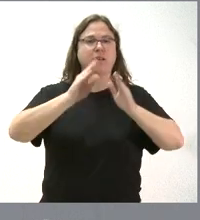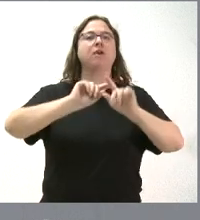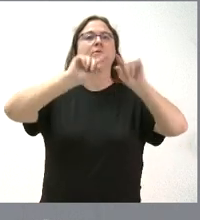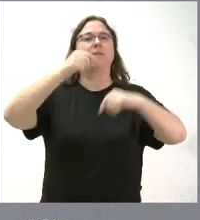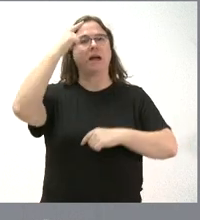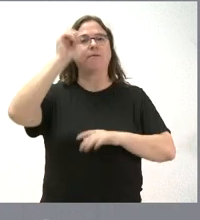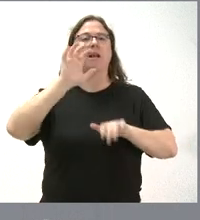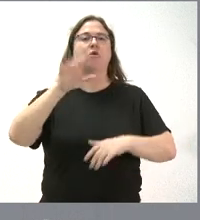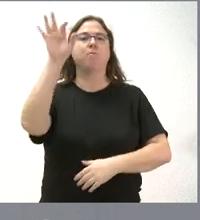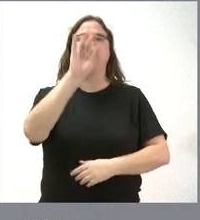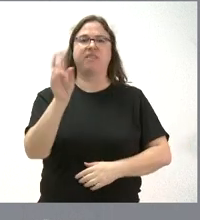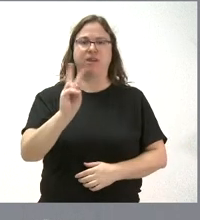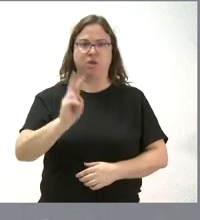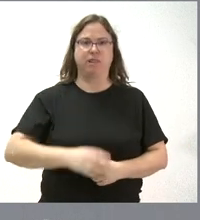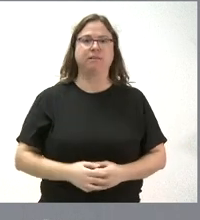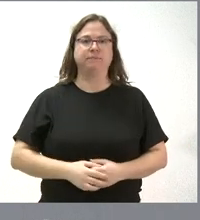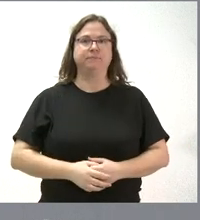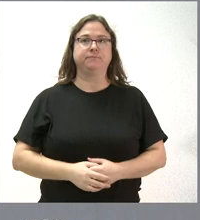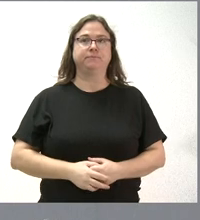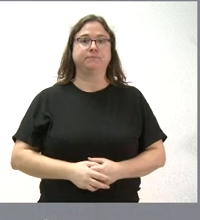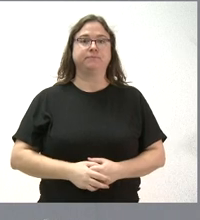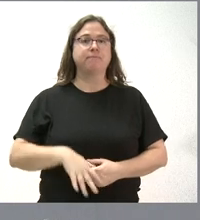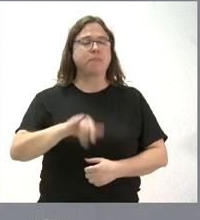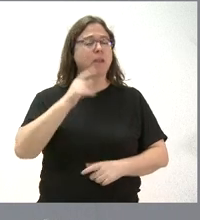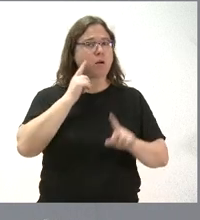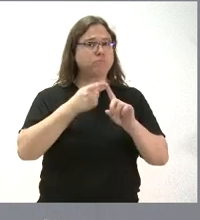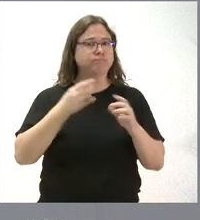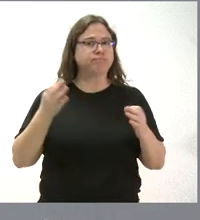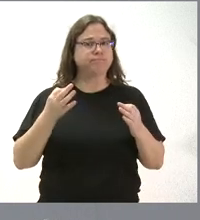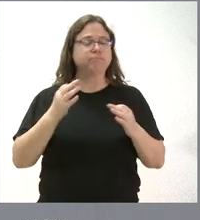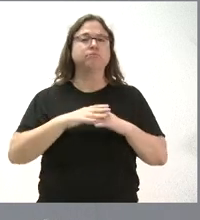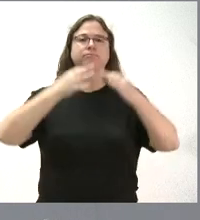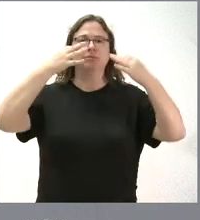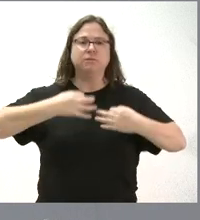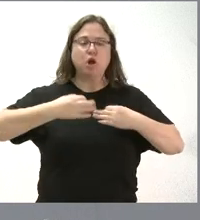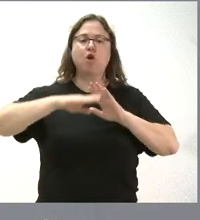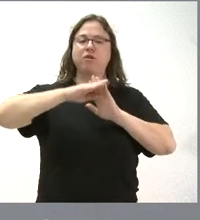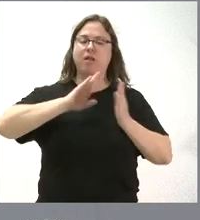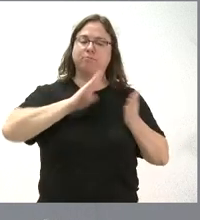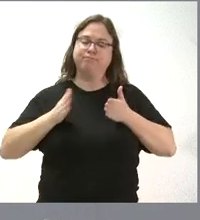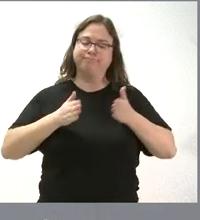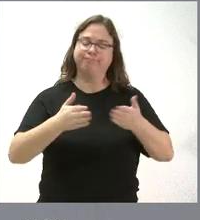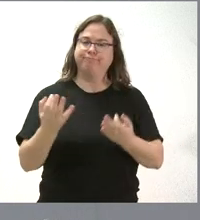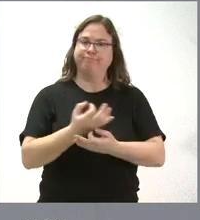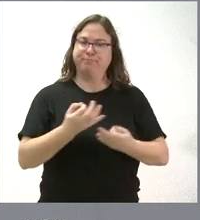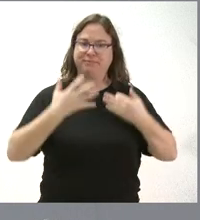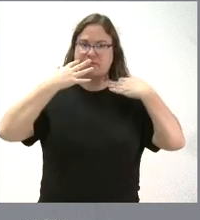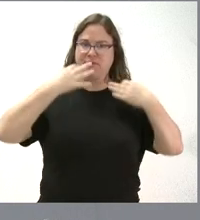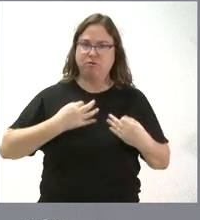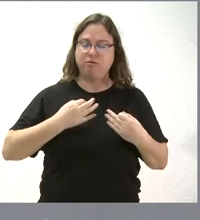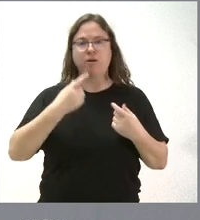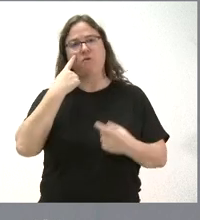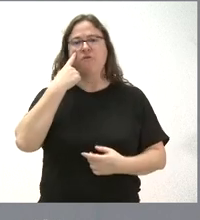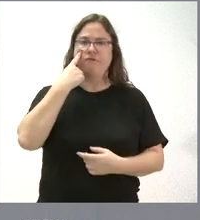de Ávila, León, Palencia y Valladolid. Tiene como finalidad asegurar las condiciones adecuadas de vialidad y seguridad mediante la